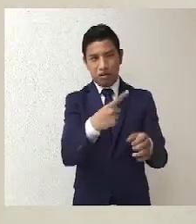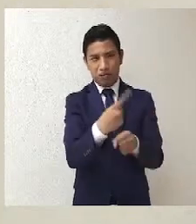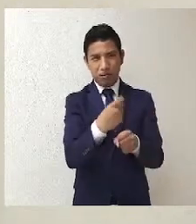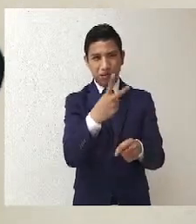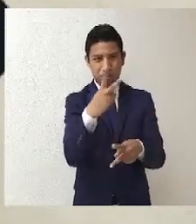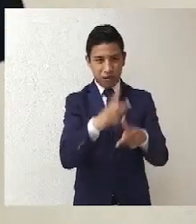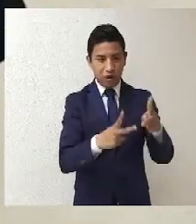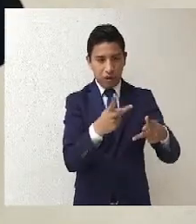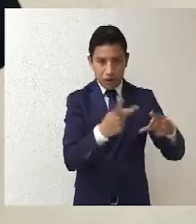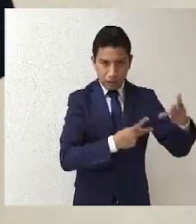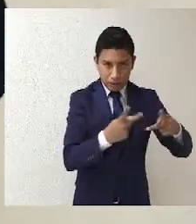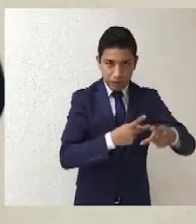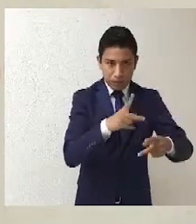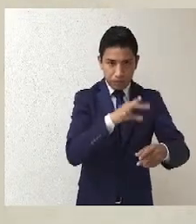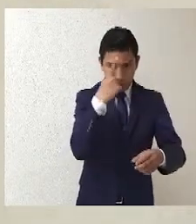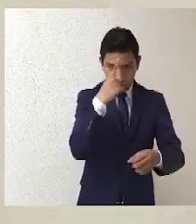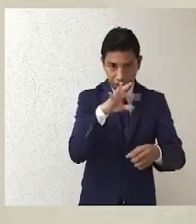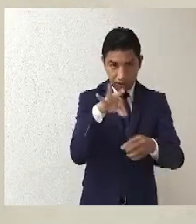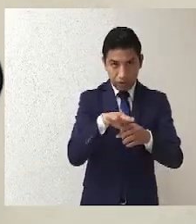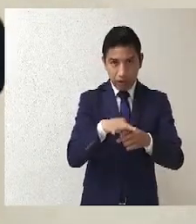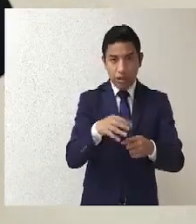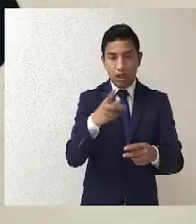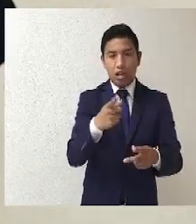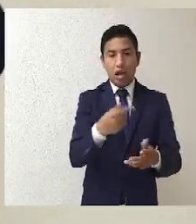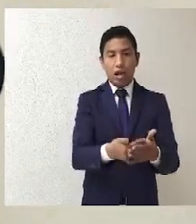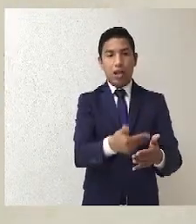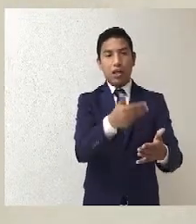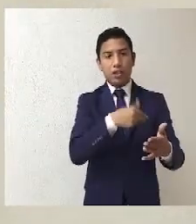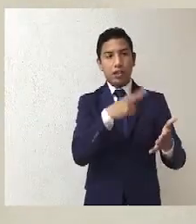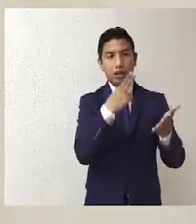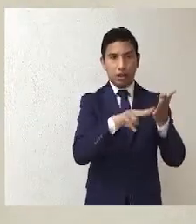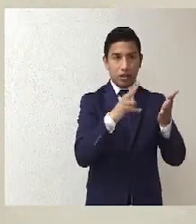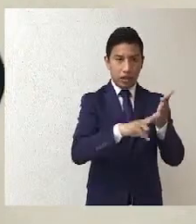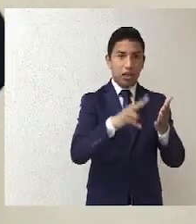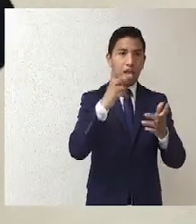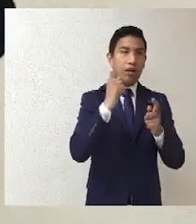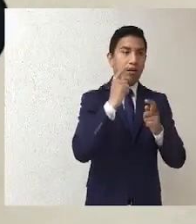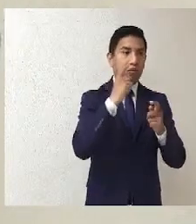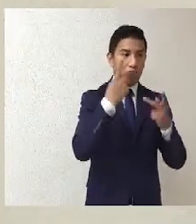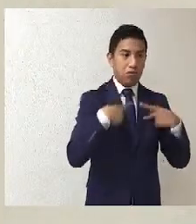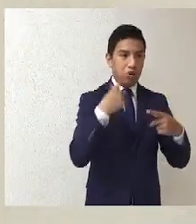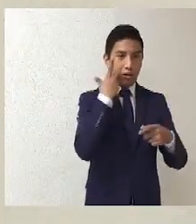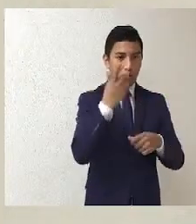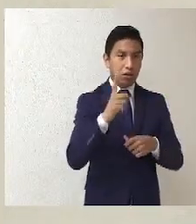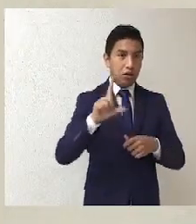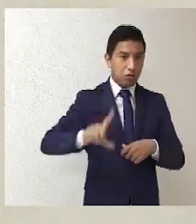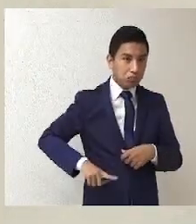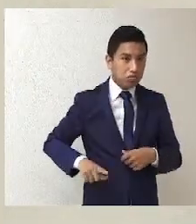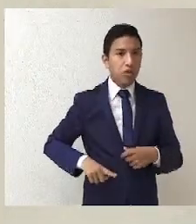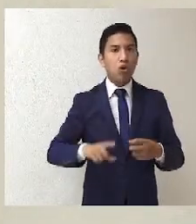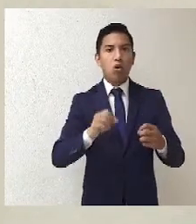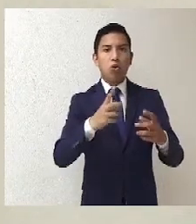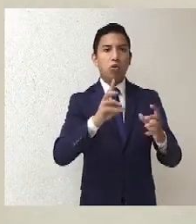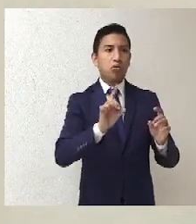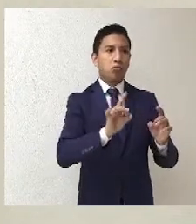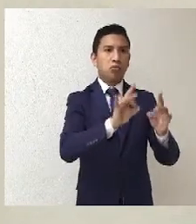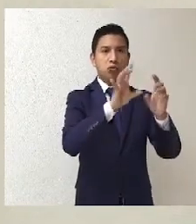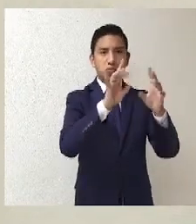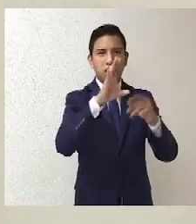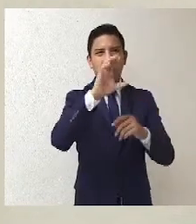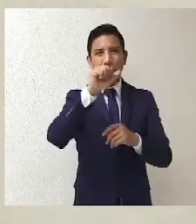preparación de la elección están las pre-campañas, los registros de candidaturas, las campañas, y mientras